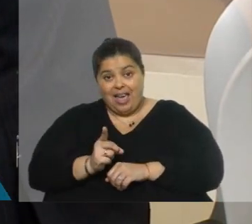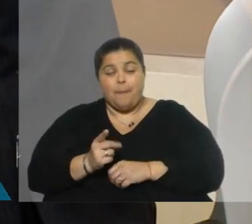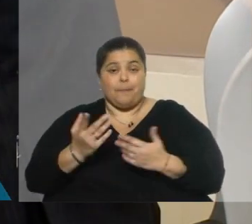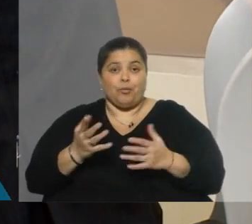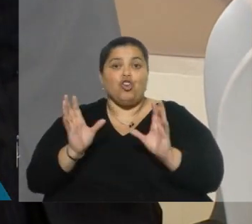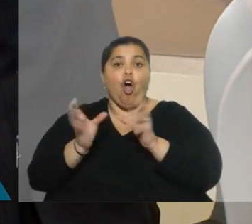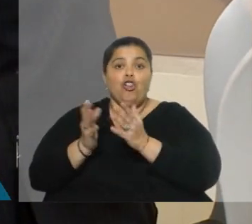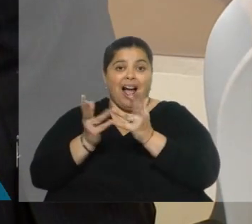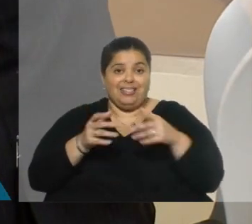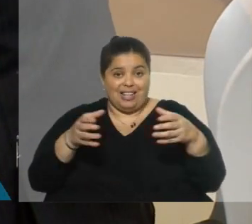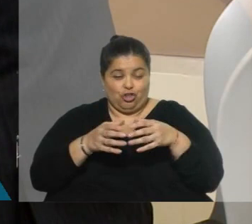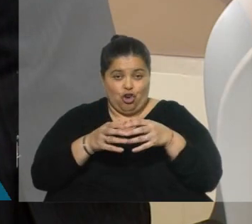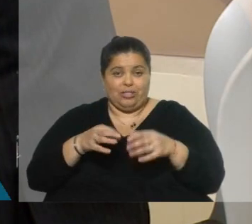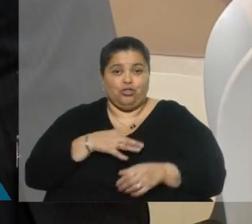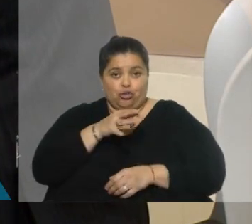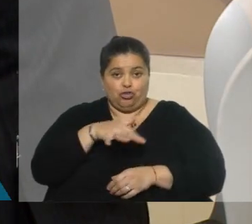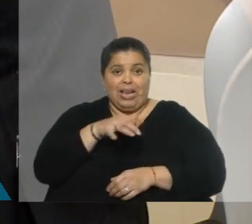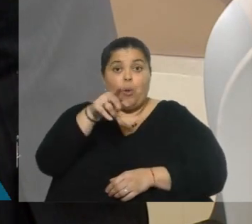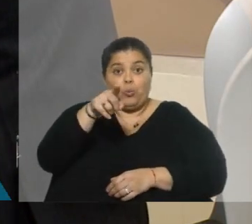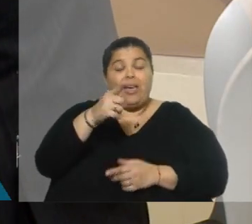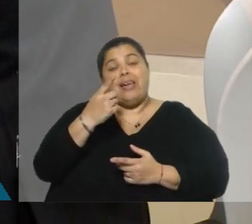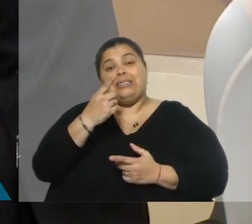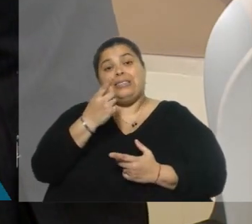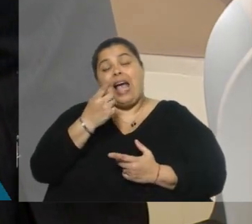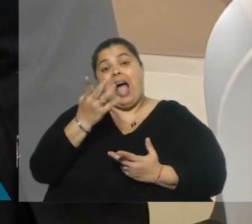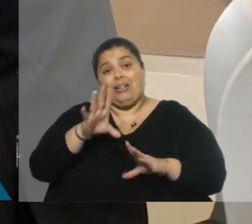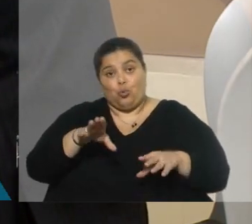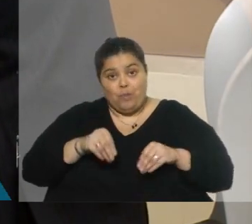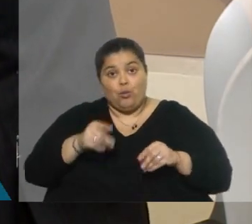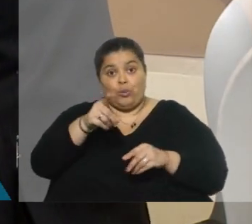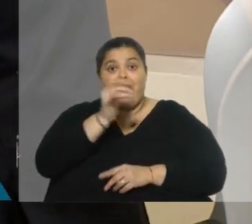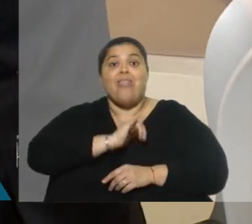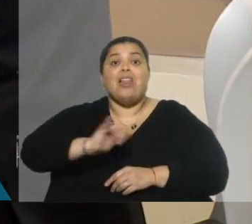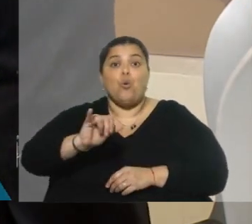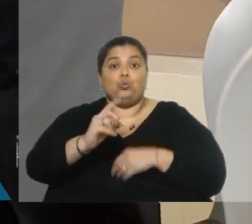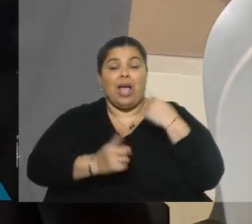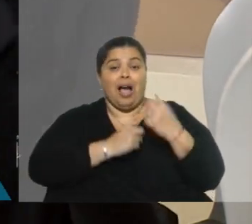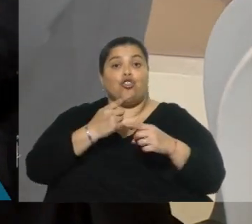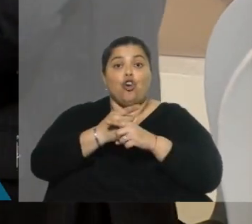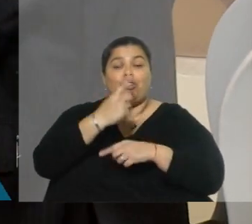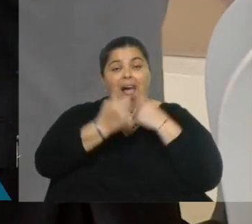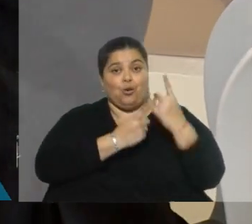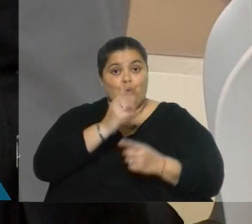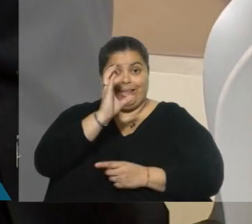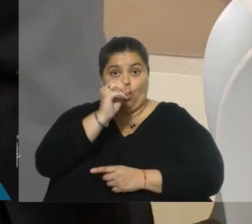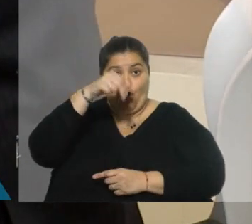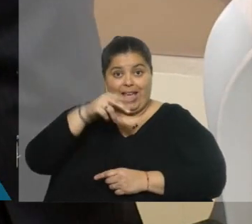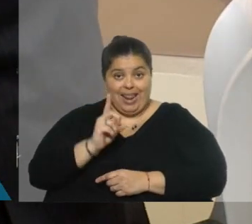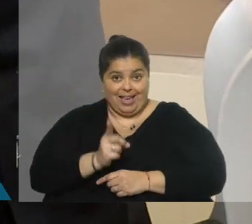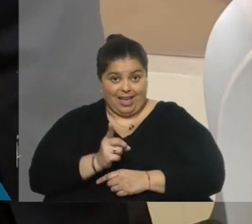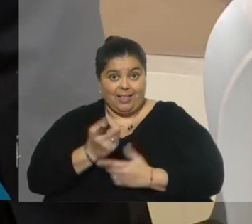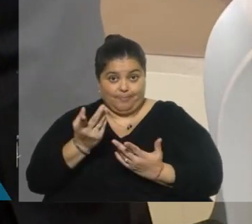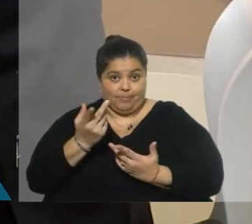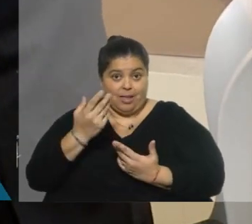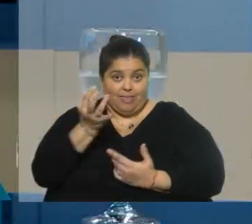gubernamentales. Pero cuando ustedes asumieron presentar una serie de denuncias, contra algunas de ellas, denuncias judiciales, ¿en qué etapa